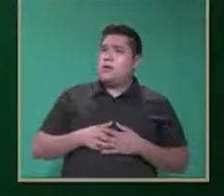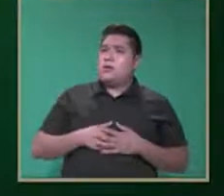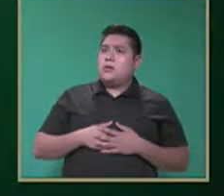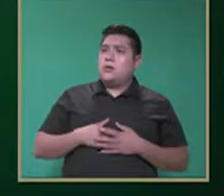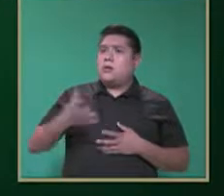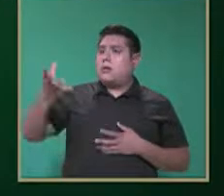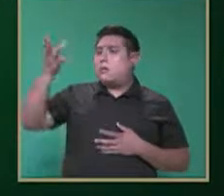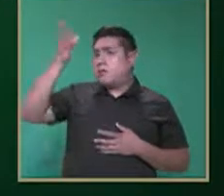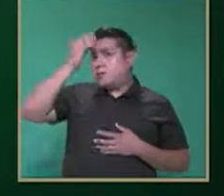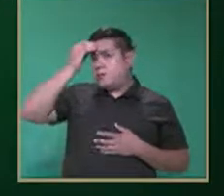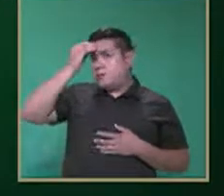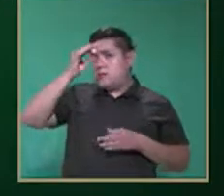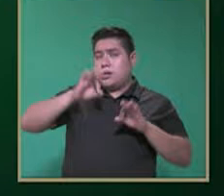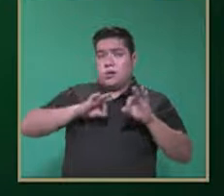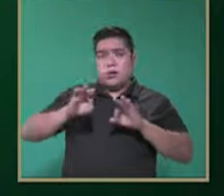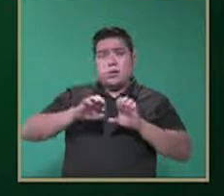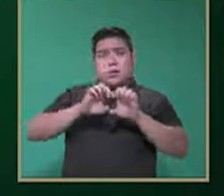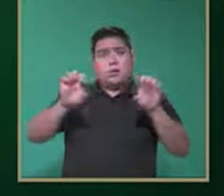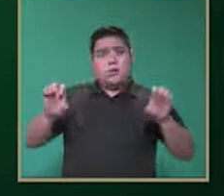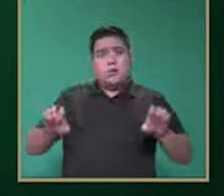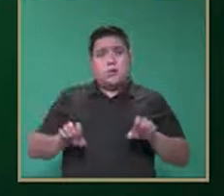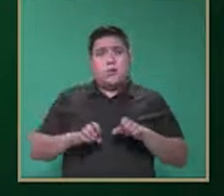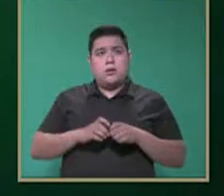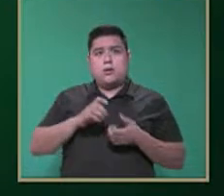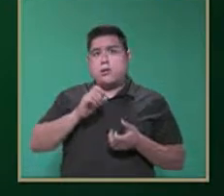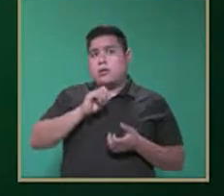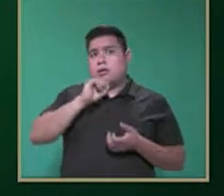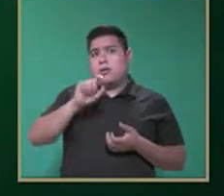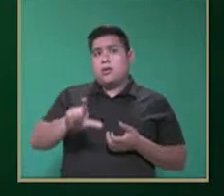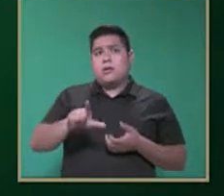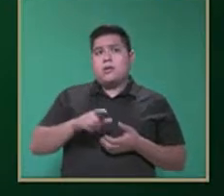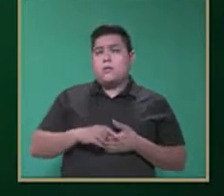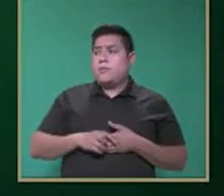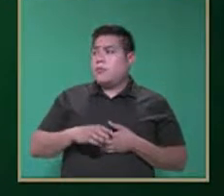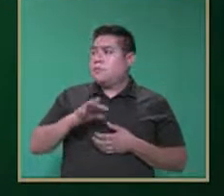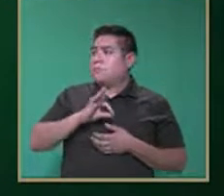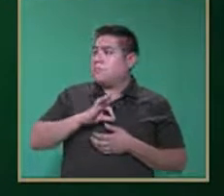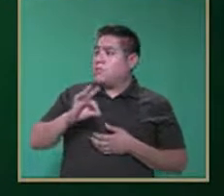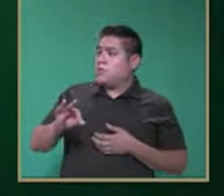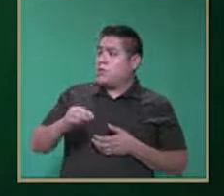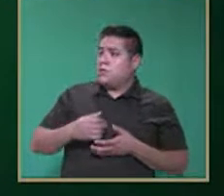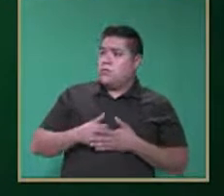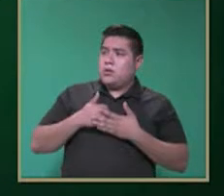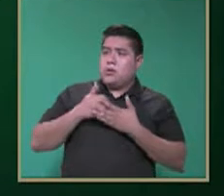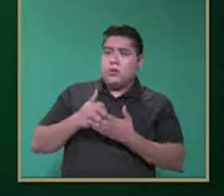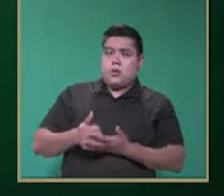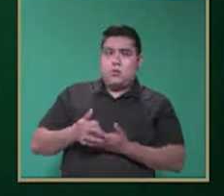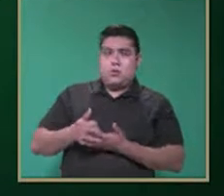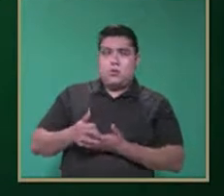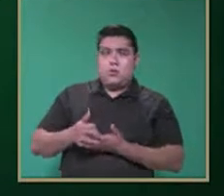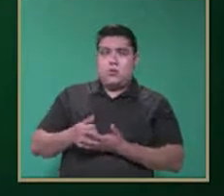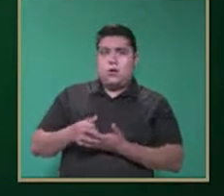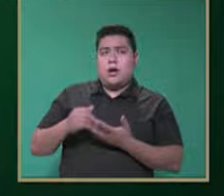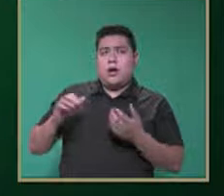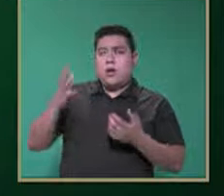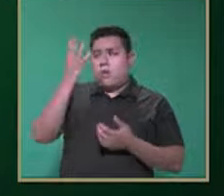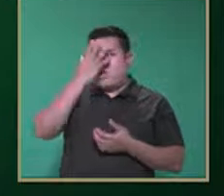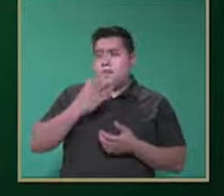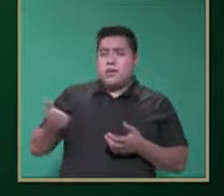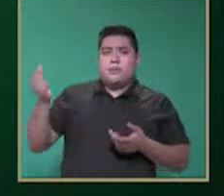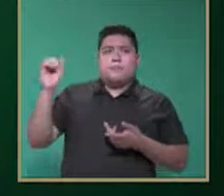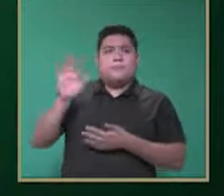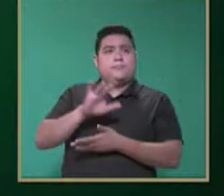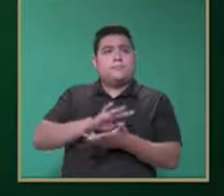aprendizaje colaborativo y además podemos procurar propiciar habilidades sociales y